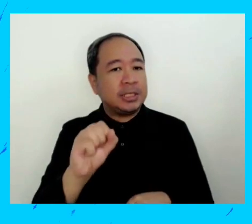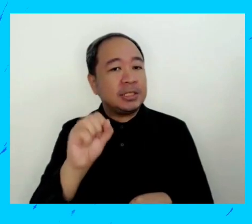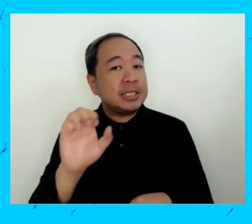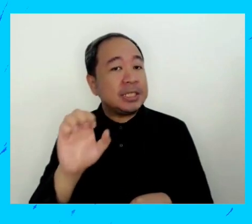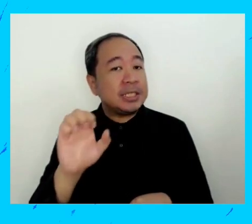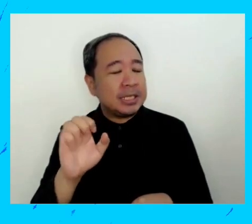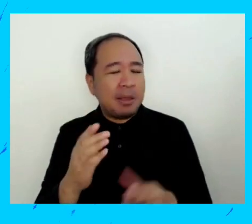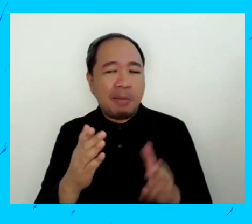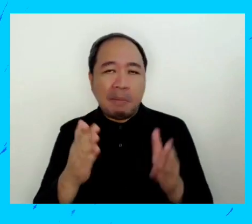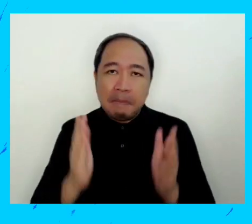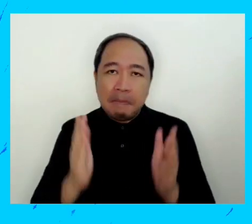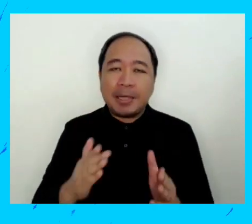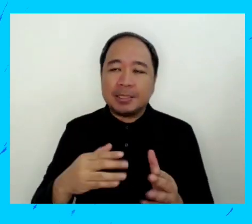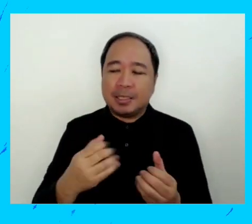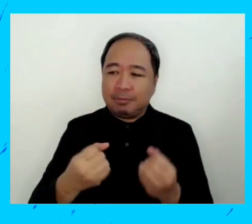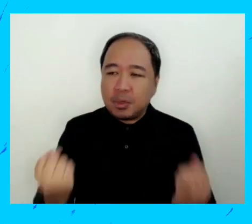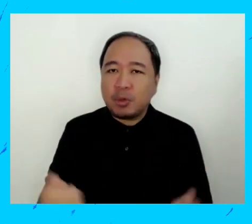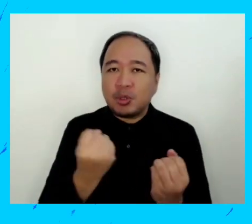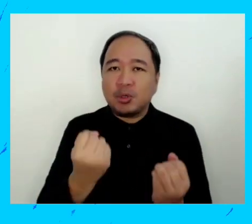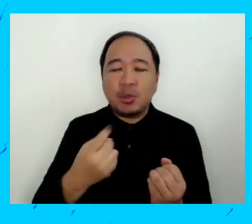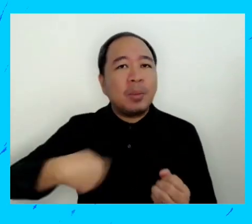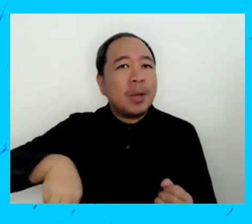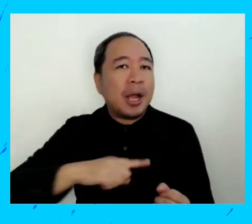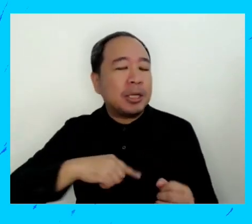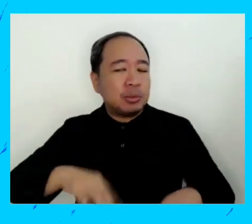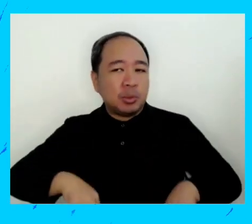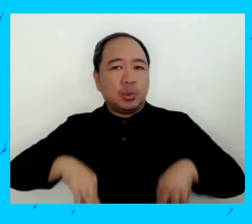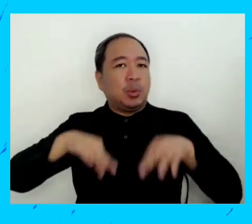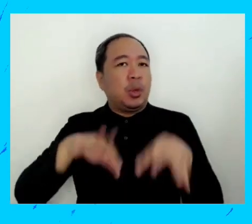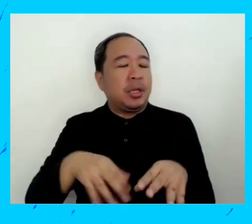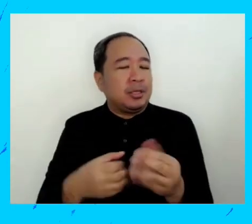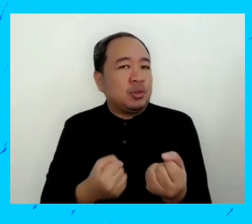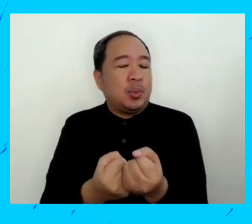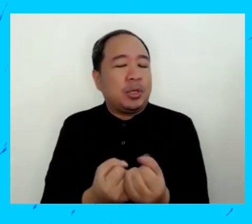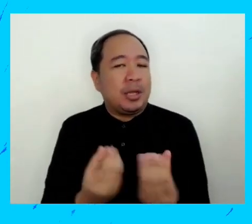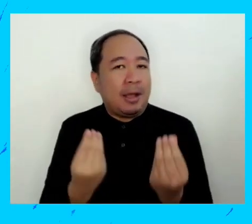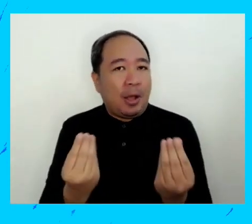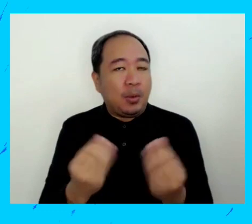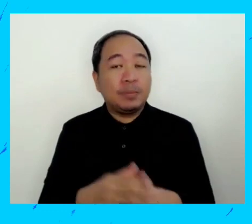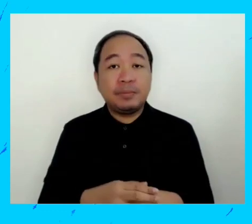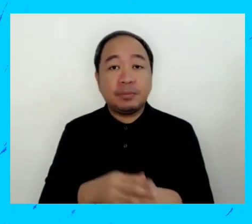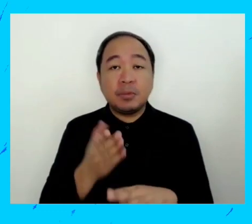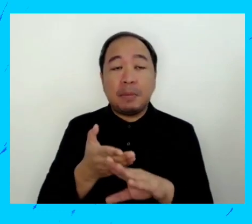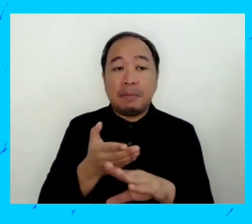entero que hablarán sobre la empresa y la necesidad de acciones que lo que no podemos